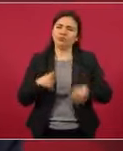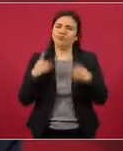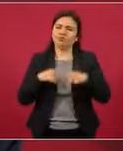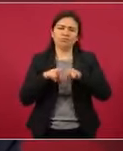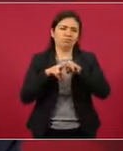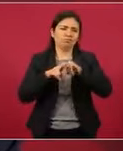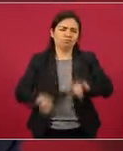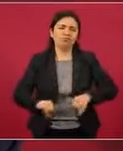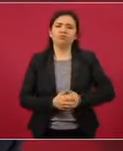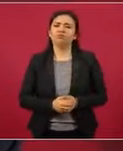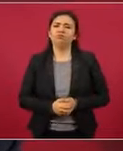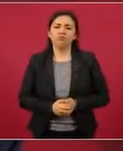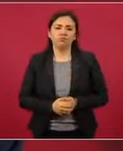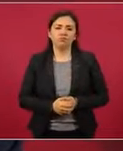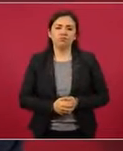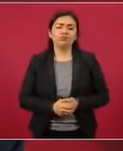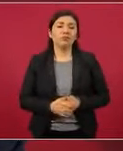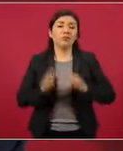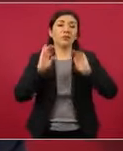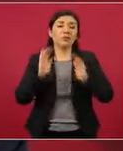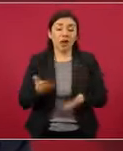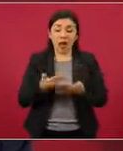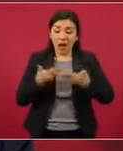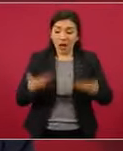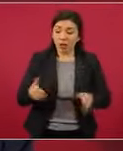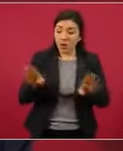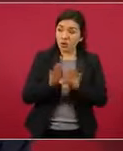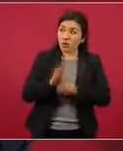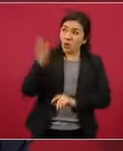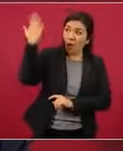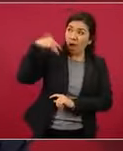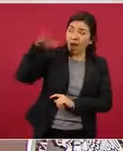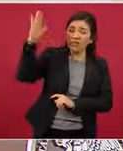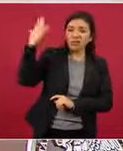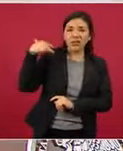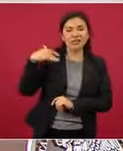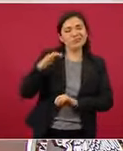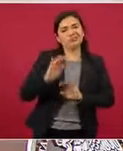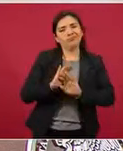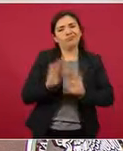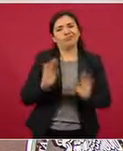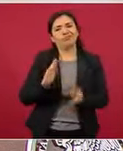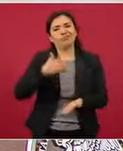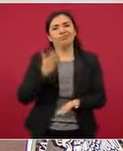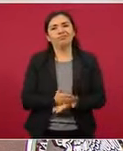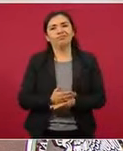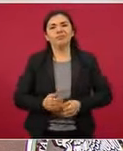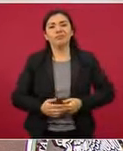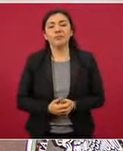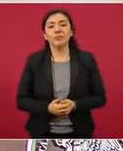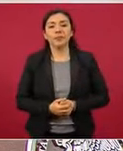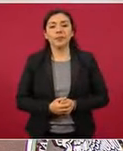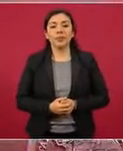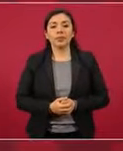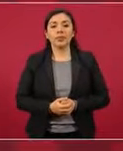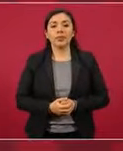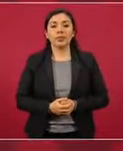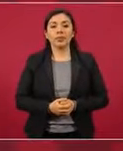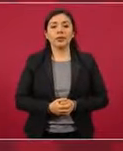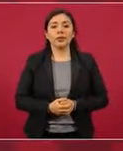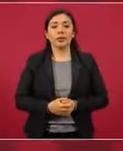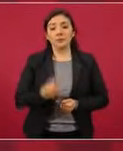ya no es el Estado, como era antes, el violador